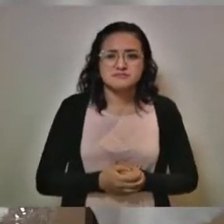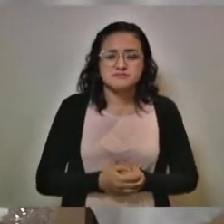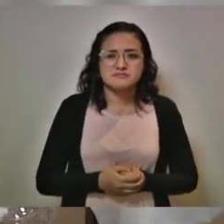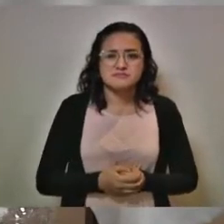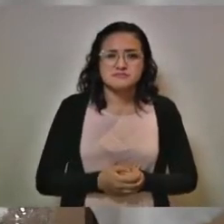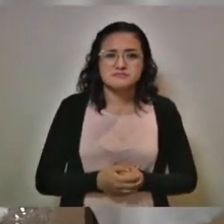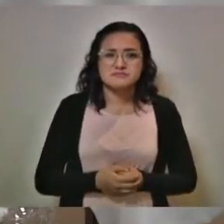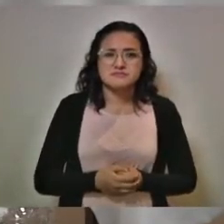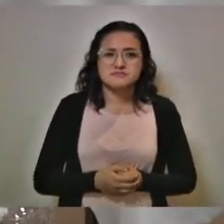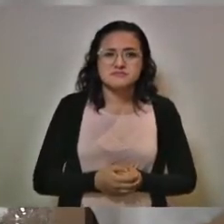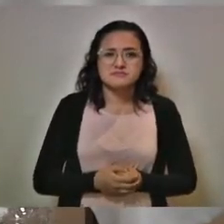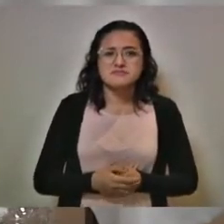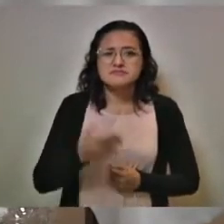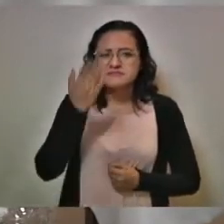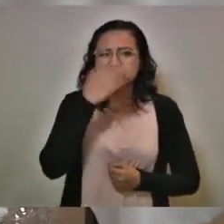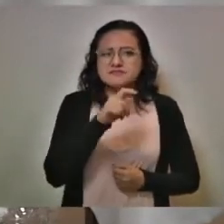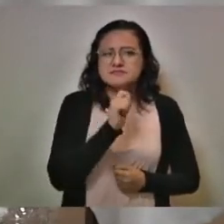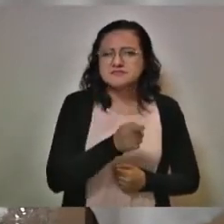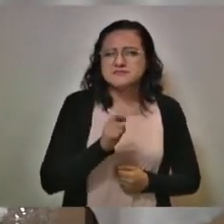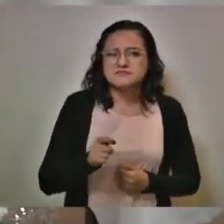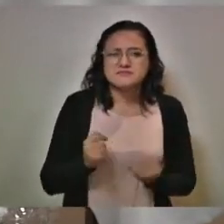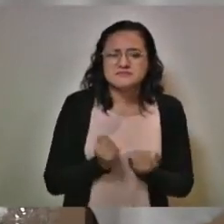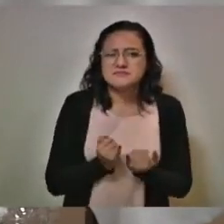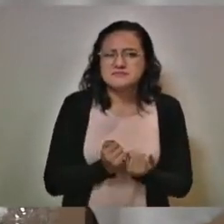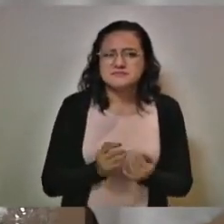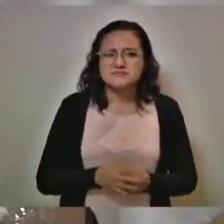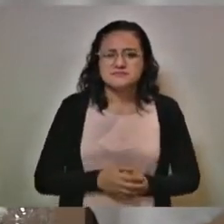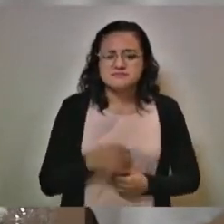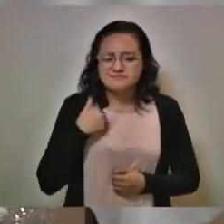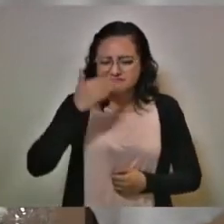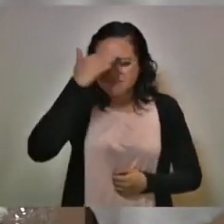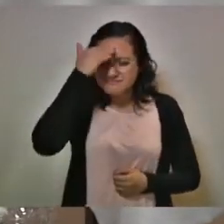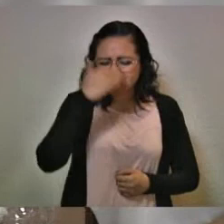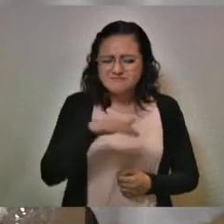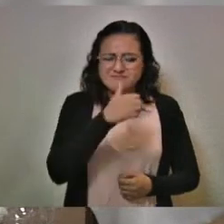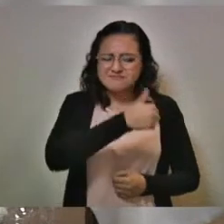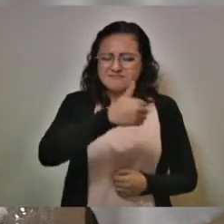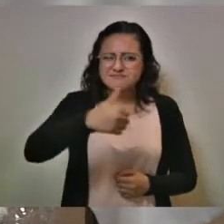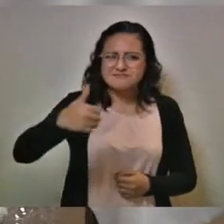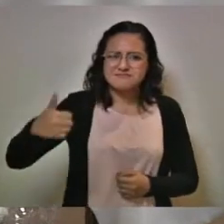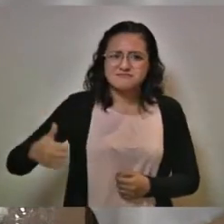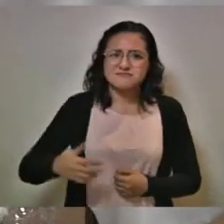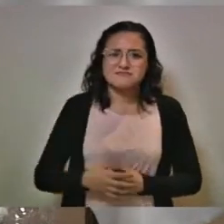Sabemos quiénes son, sabemos quiénes son.